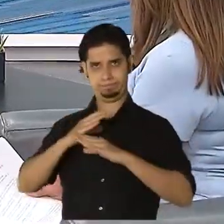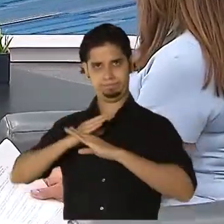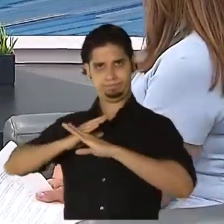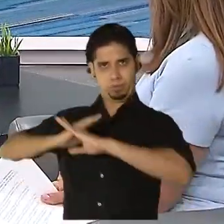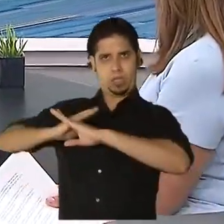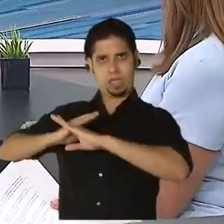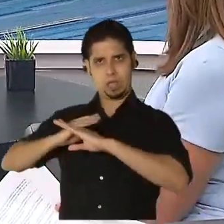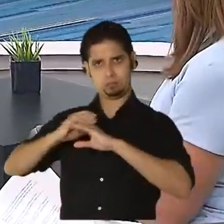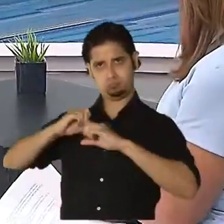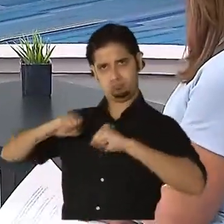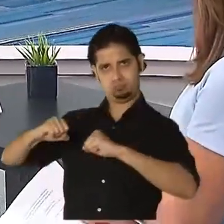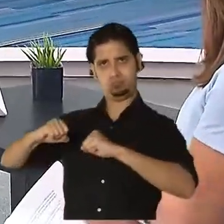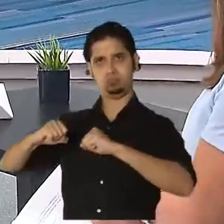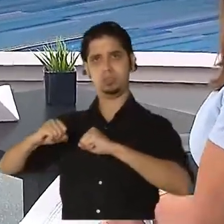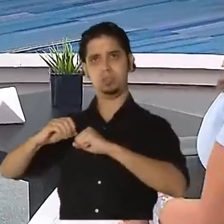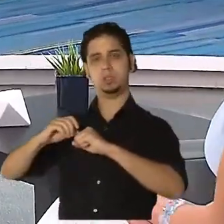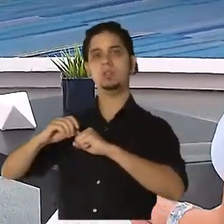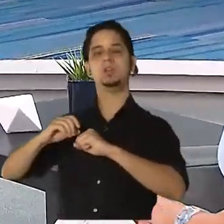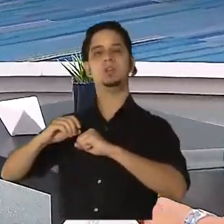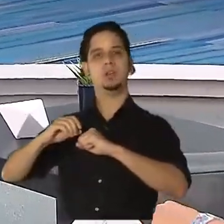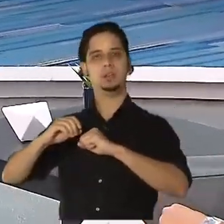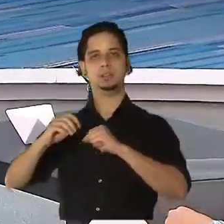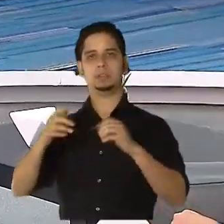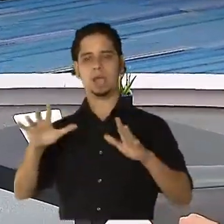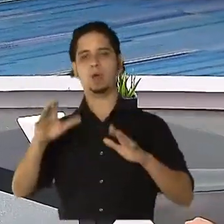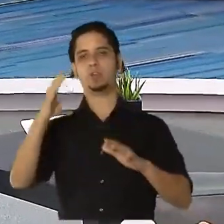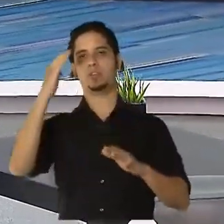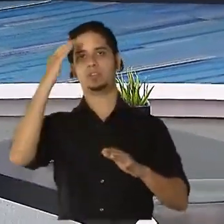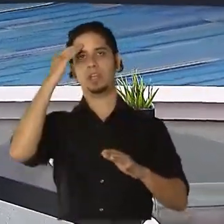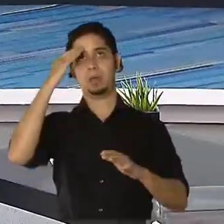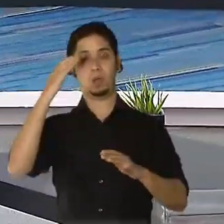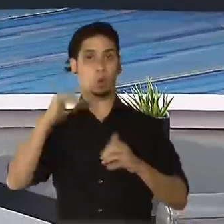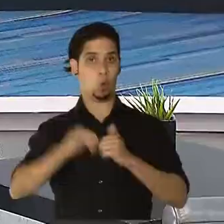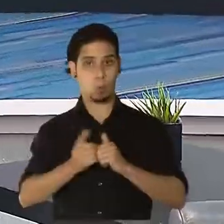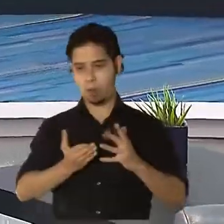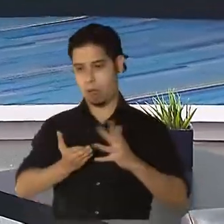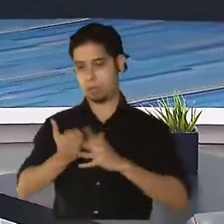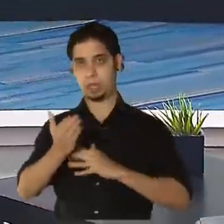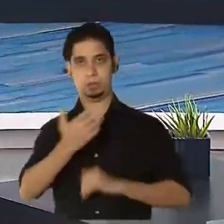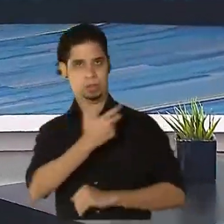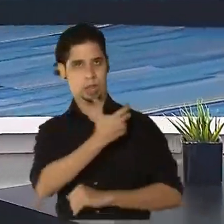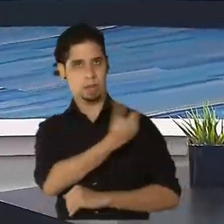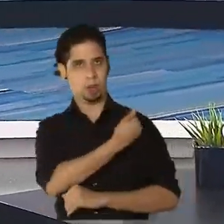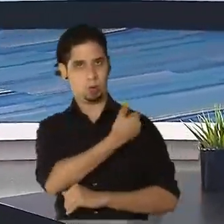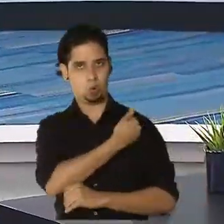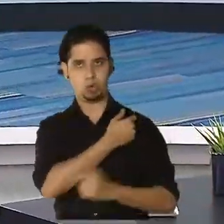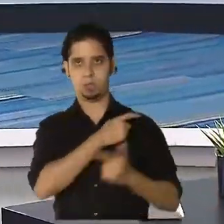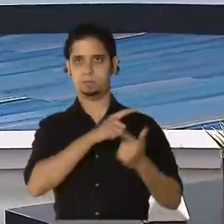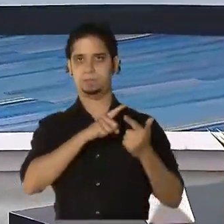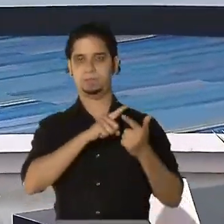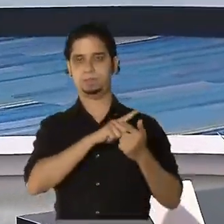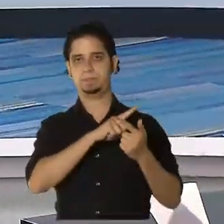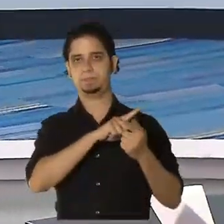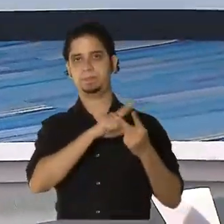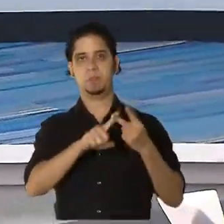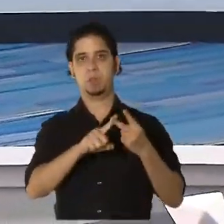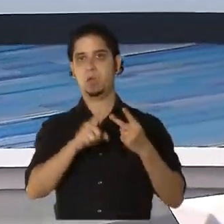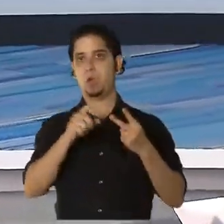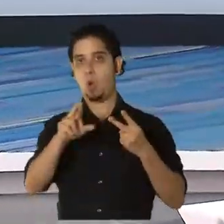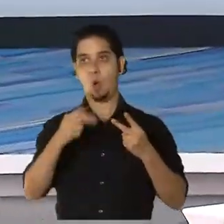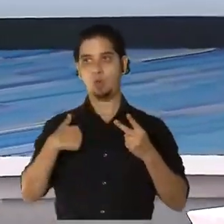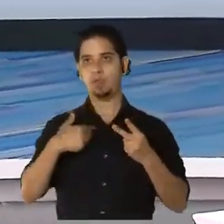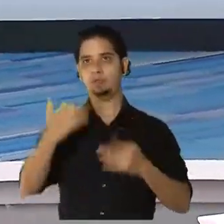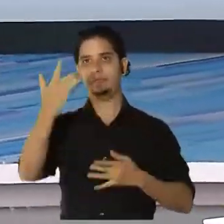Y, ¿verdad?, en términos de protección, pues, uno puede lograr protección a través de la vacunación o en casos, ¿verdad?, donde uno tiene la